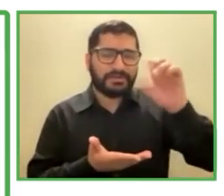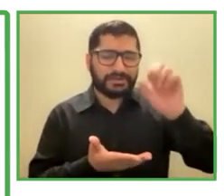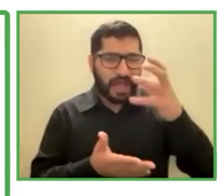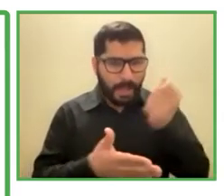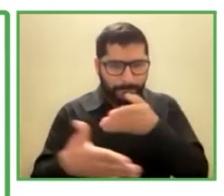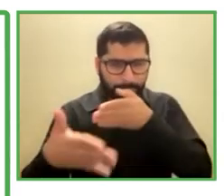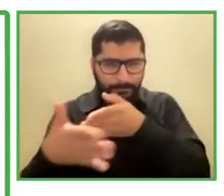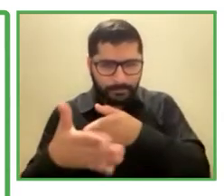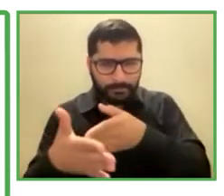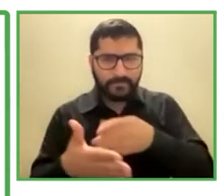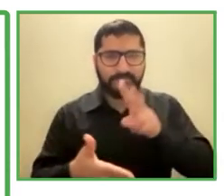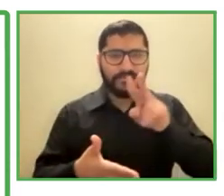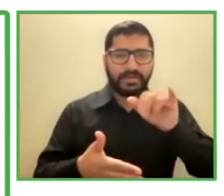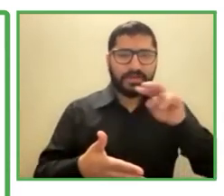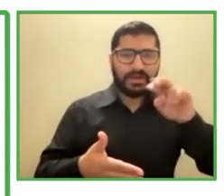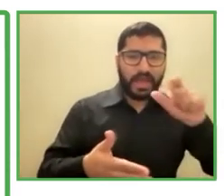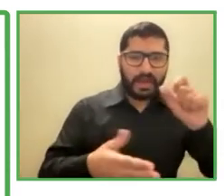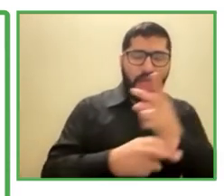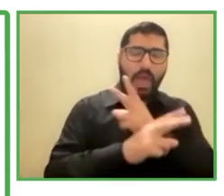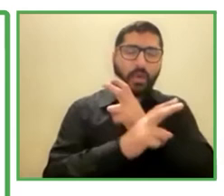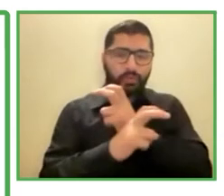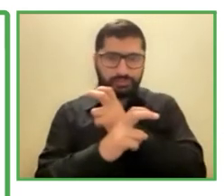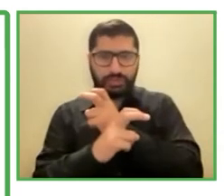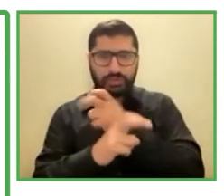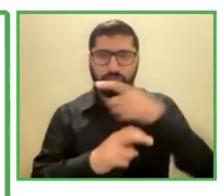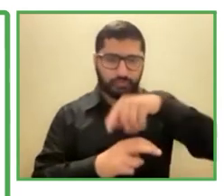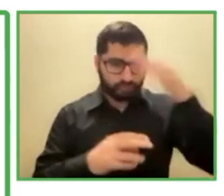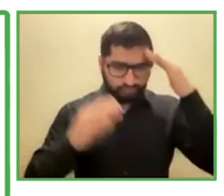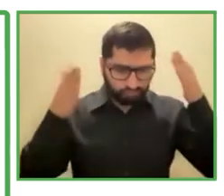diversidad pueden ver nuestra farmacia aquí en la imagen